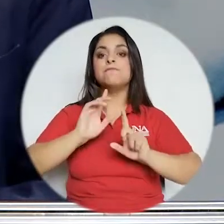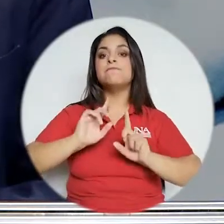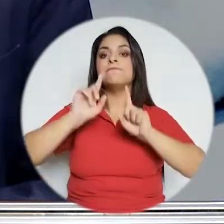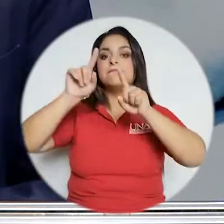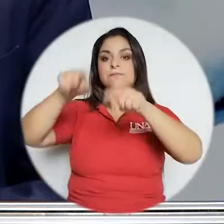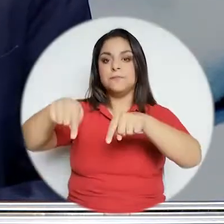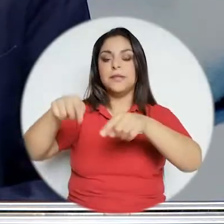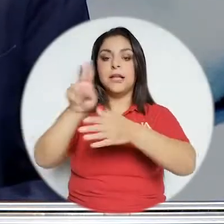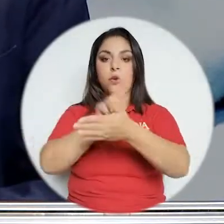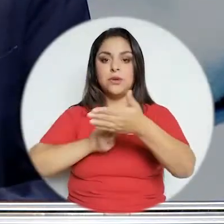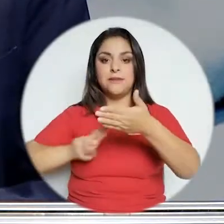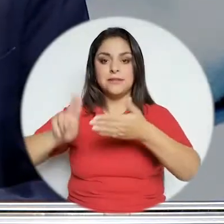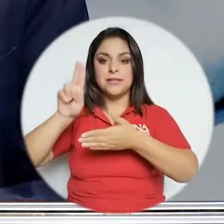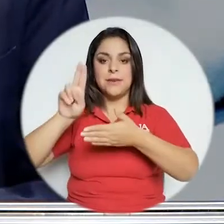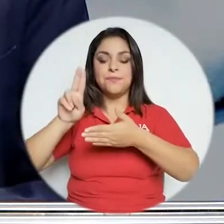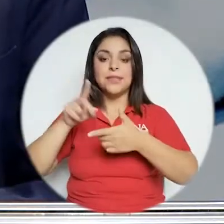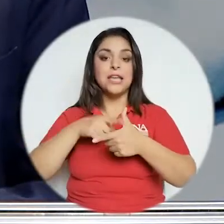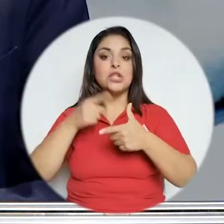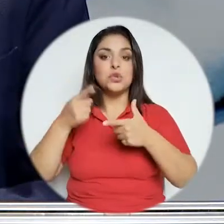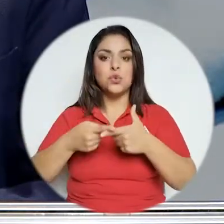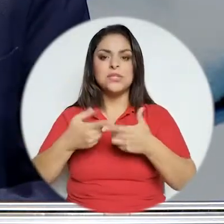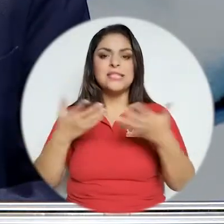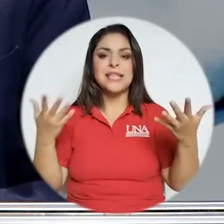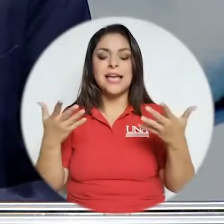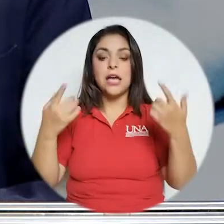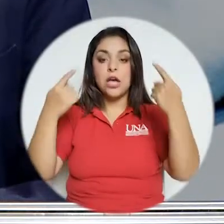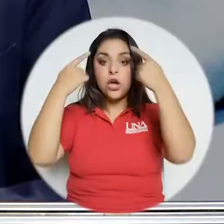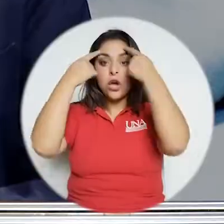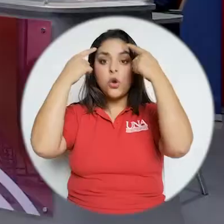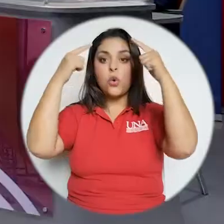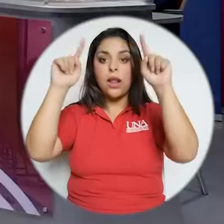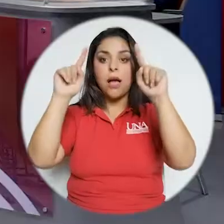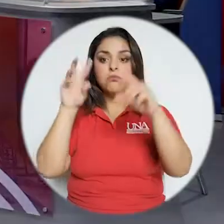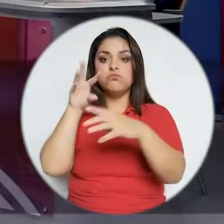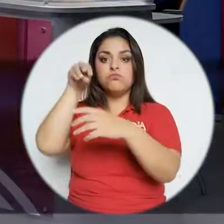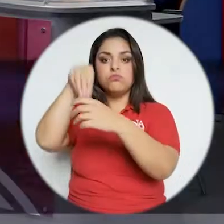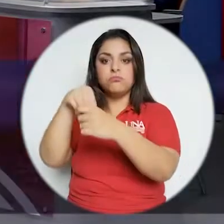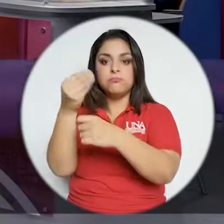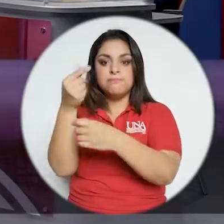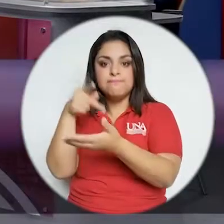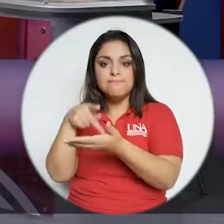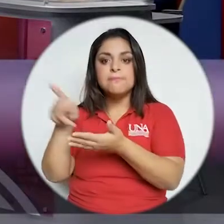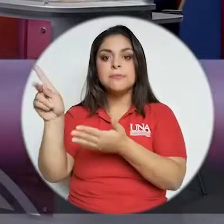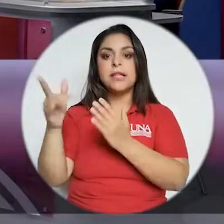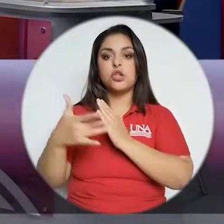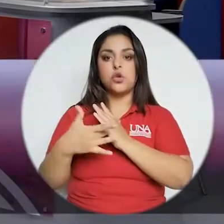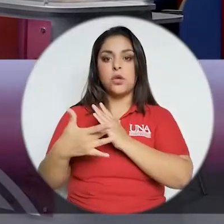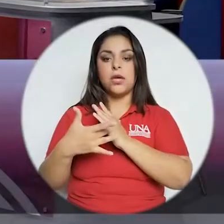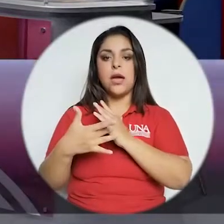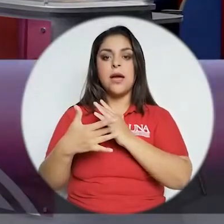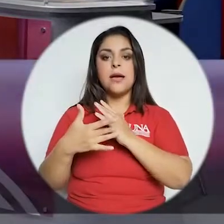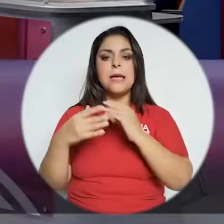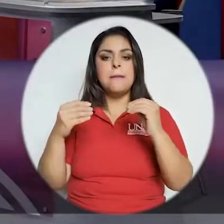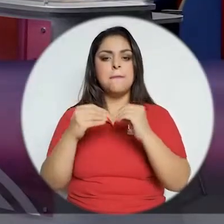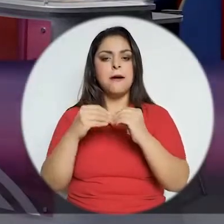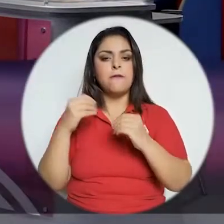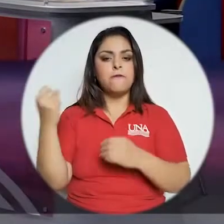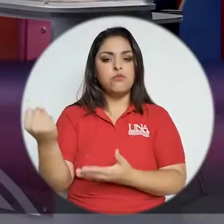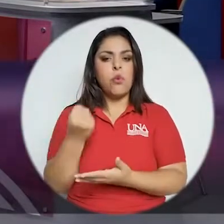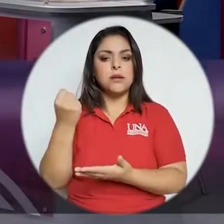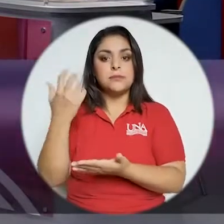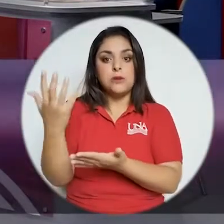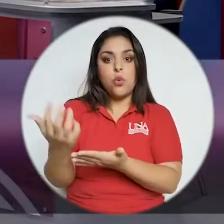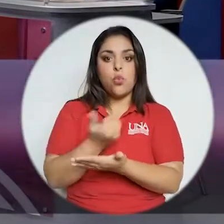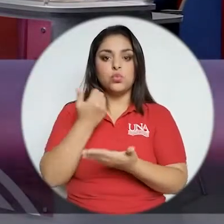ya generar alguna presencialidad en la universidad de forma que logramos por la inversión tecnológica por el potencial